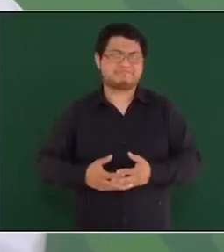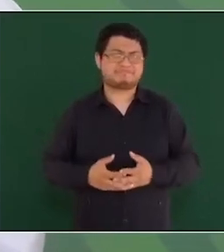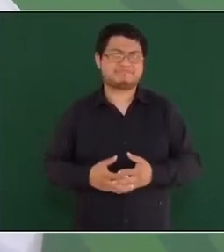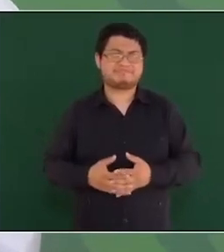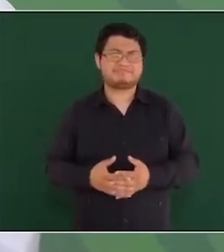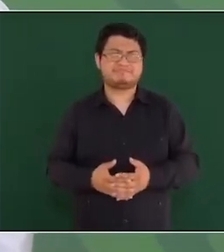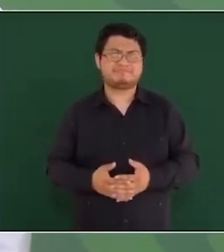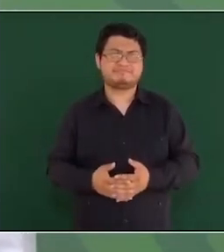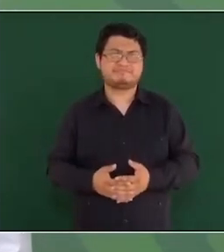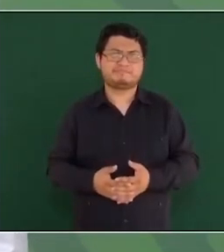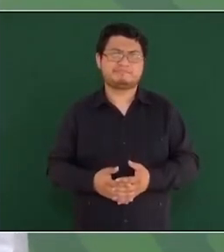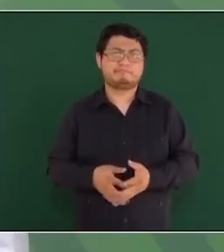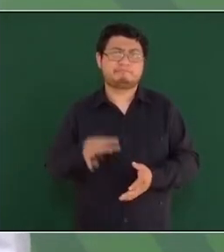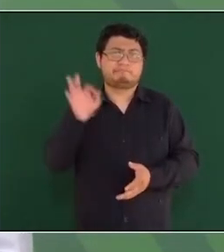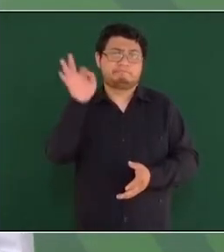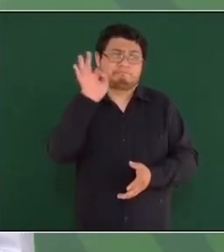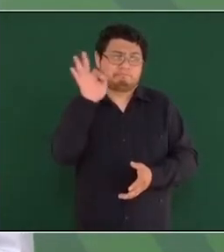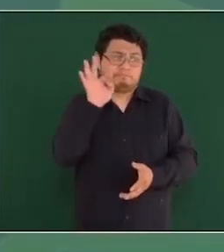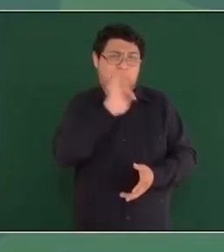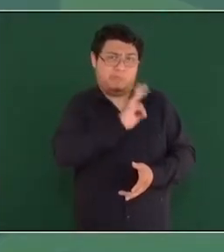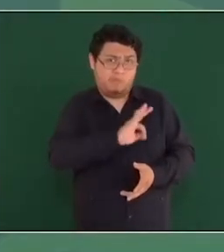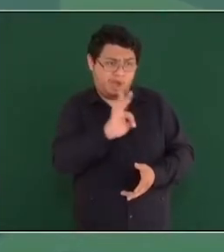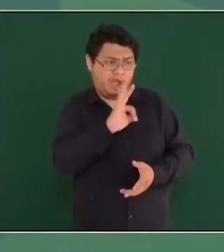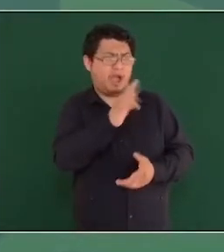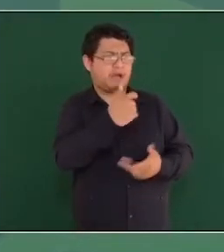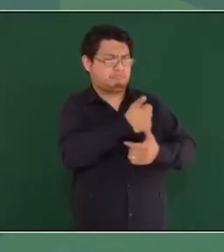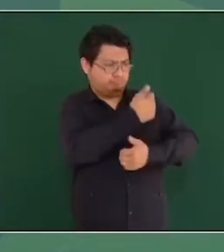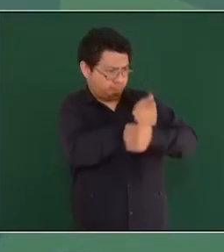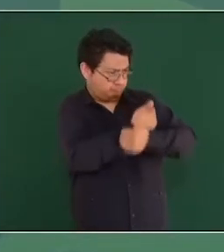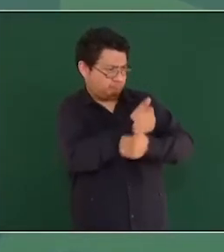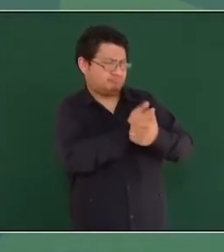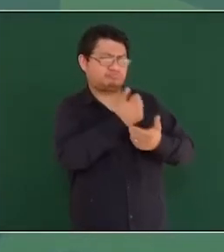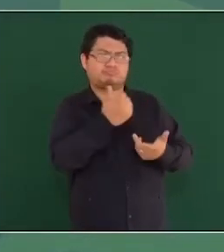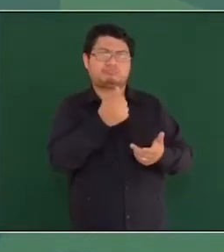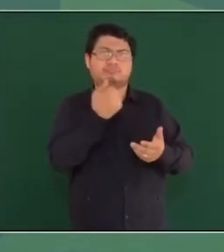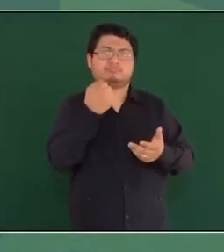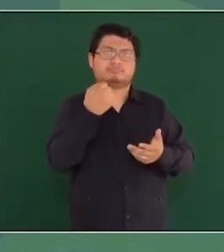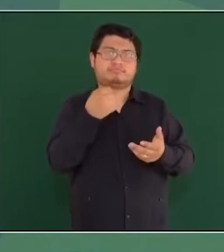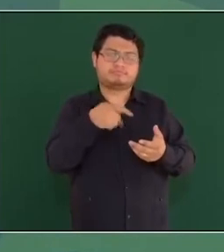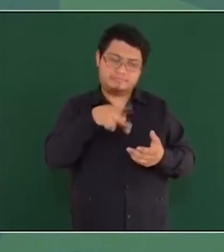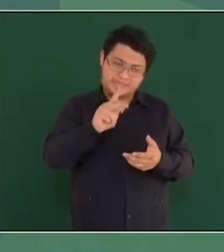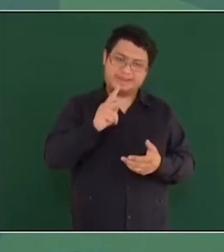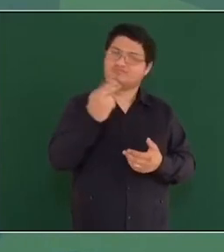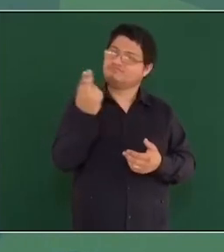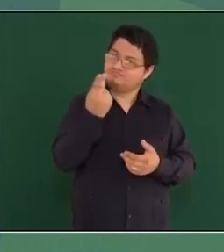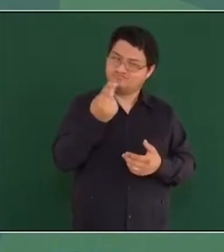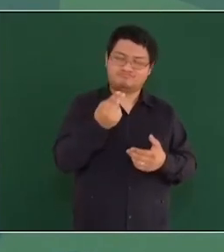A lo mejor puedes ganar la candidatura, nada más que tienes que ganar la encuesta.